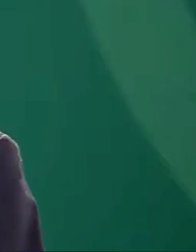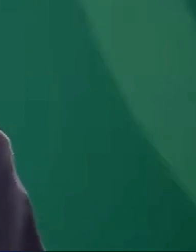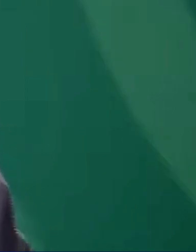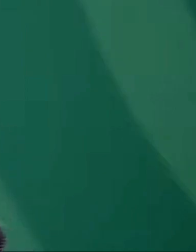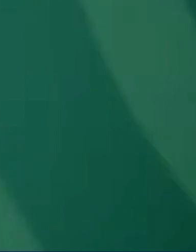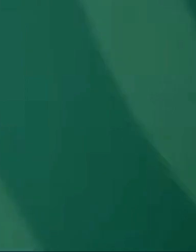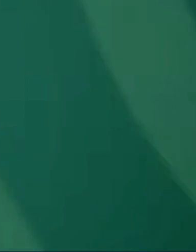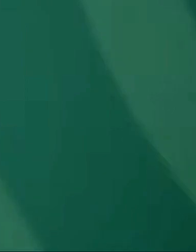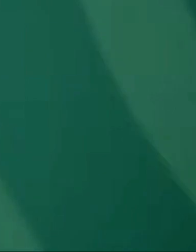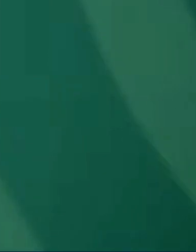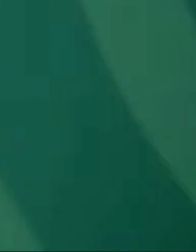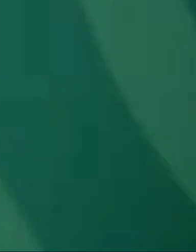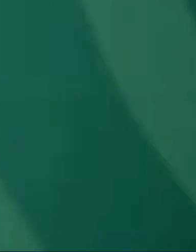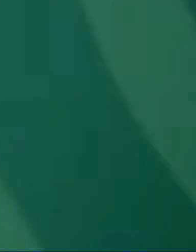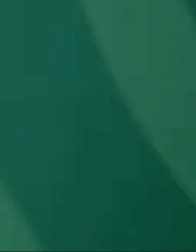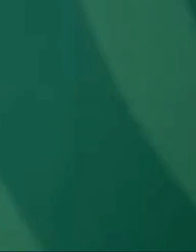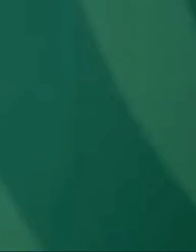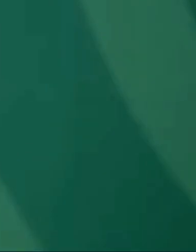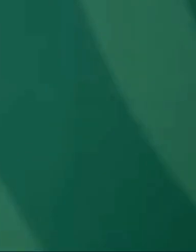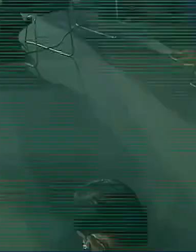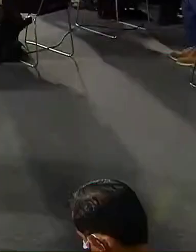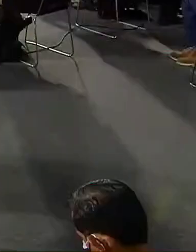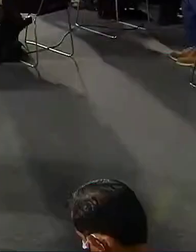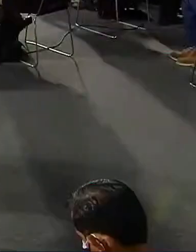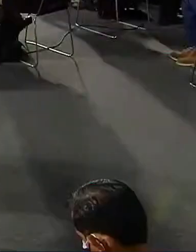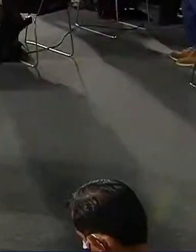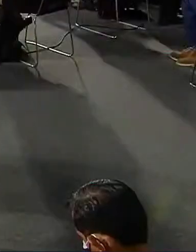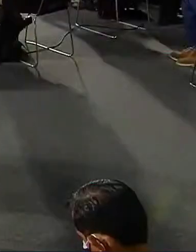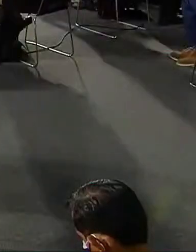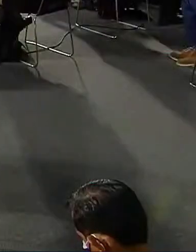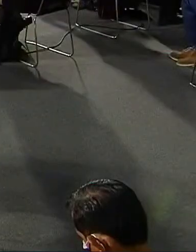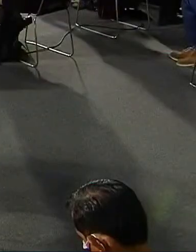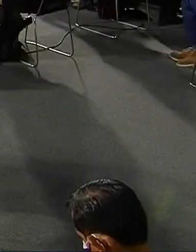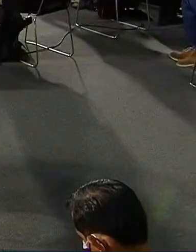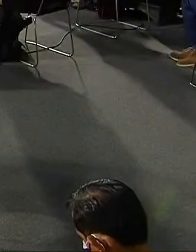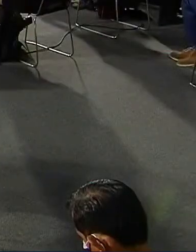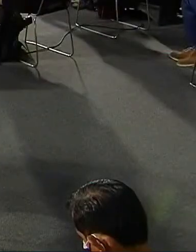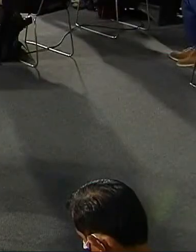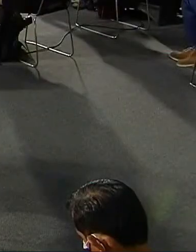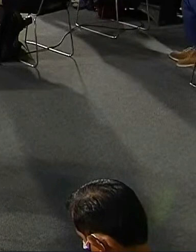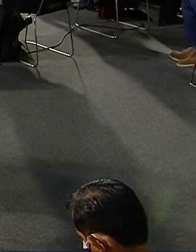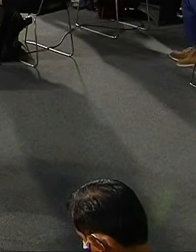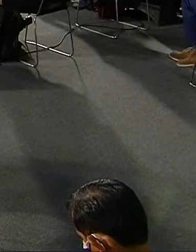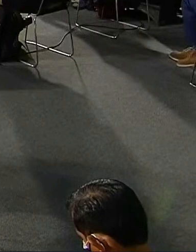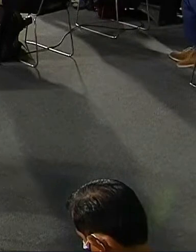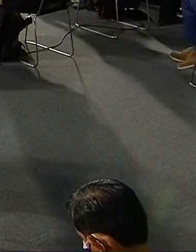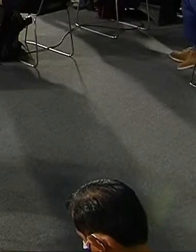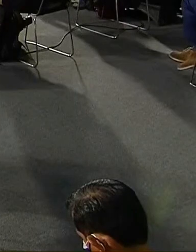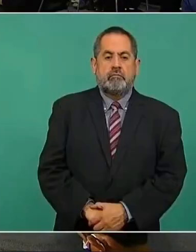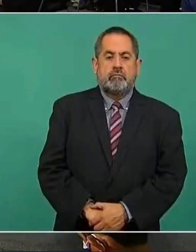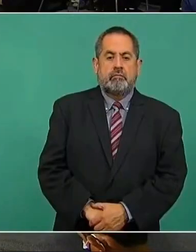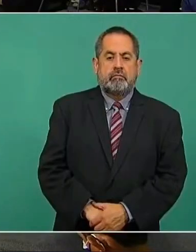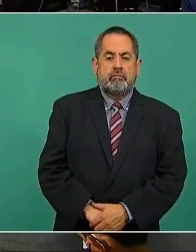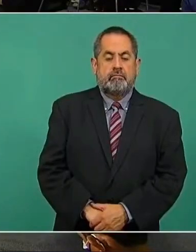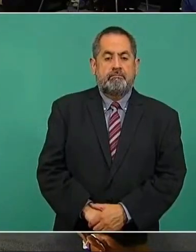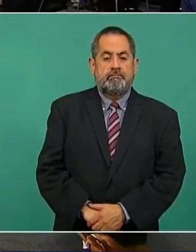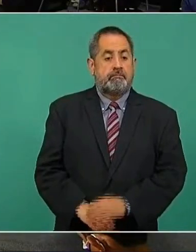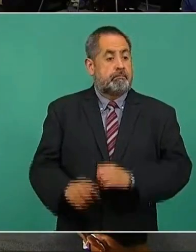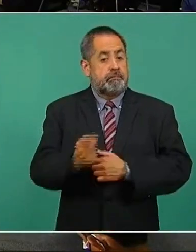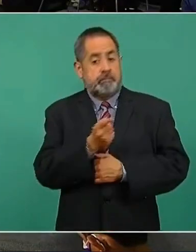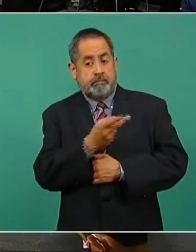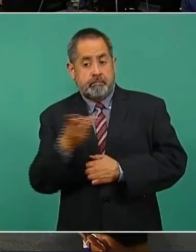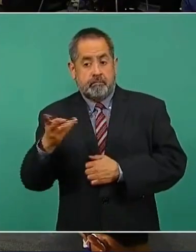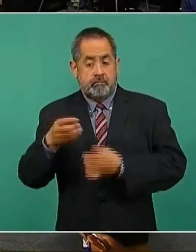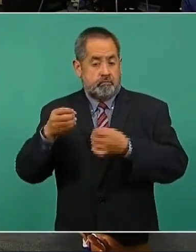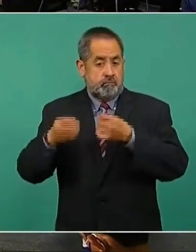decir esto? Algunos jueces han dicho, han hecho sentencias en una dirección que es opuesta a